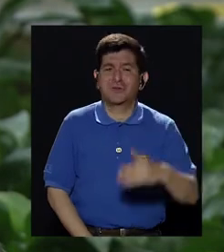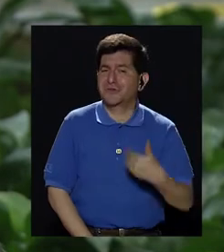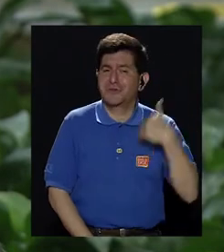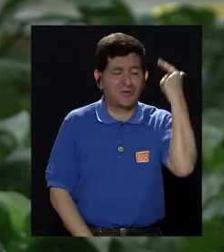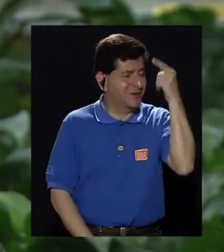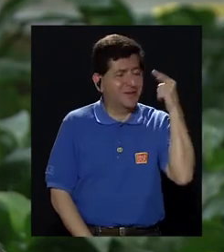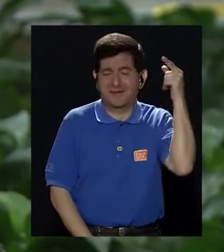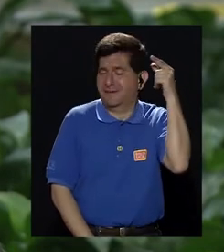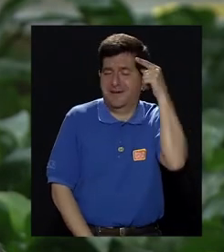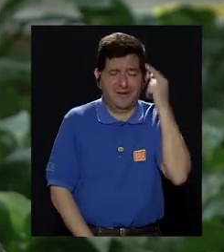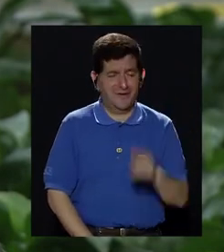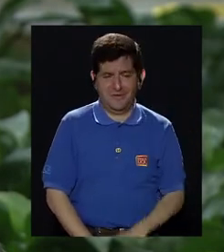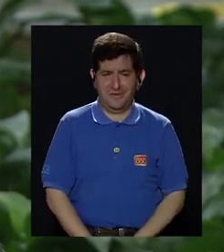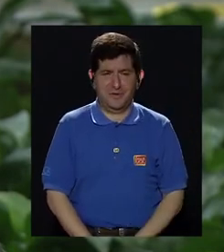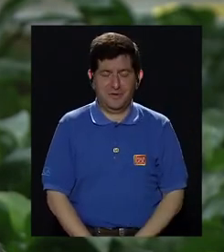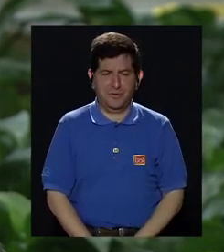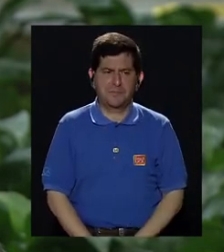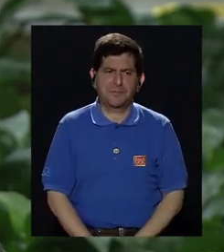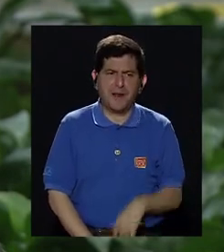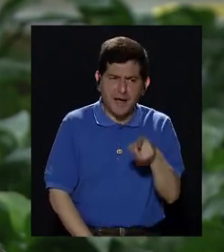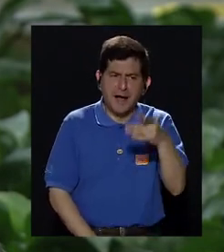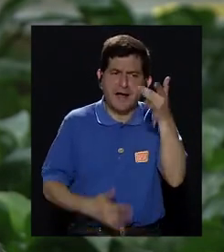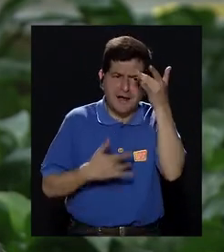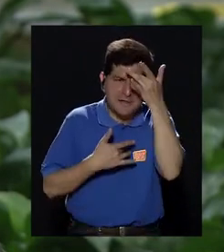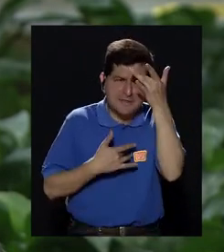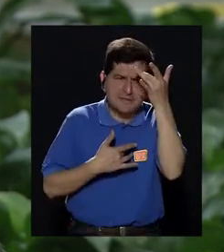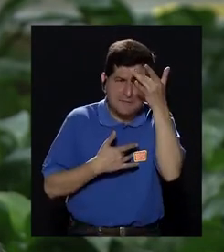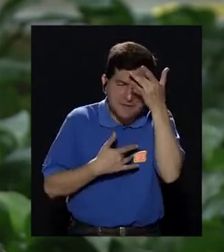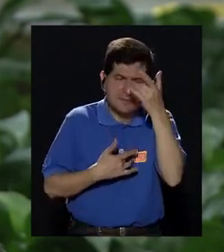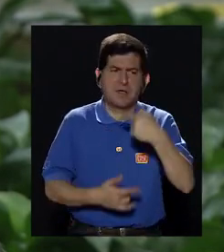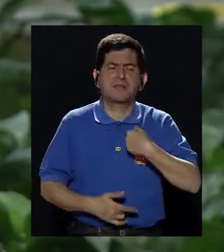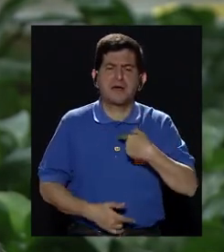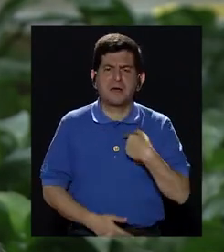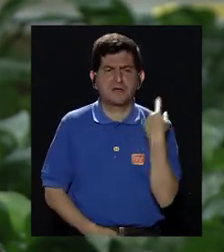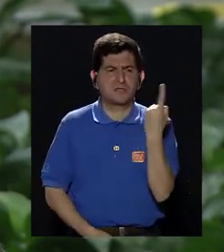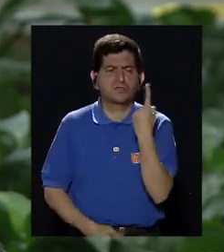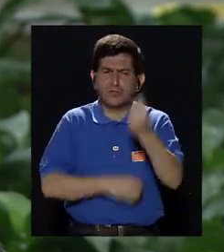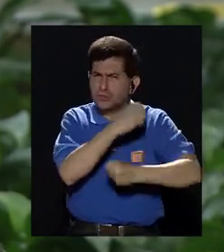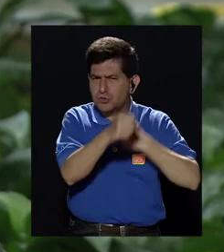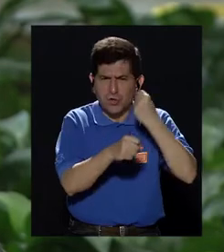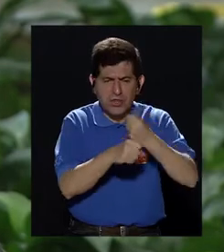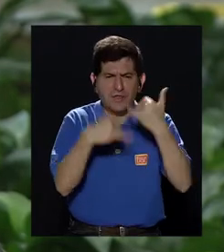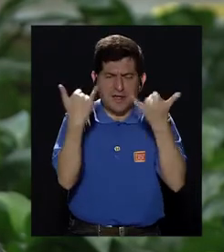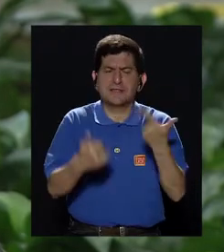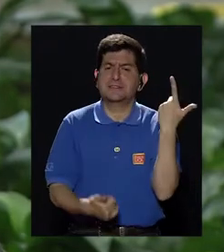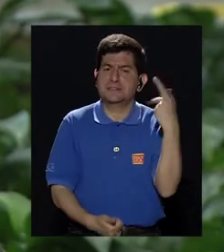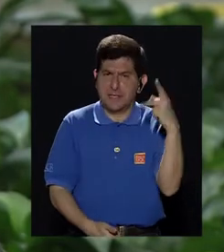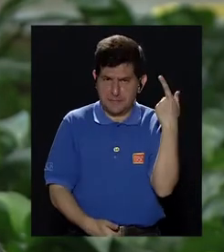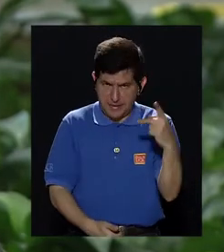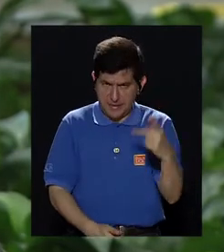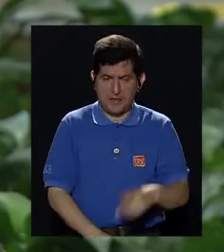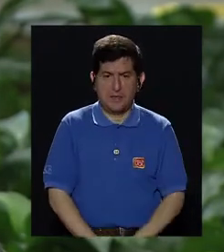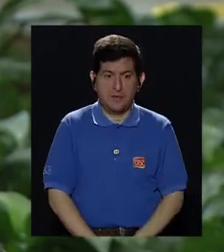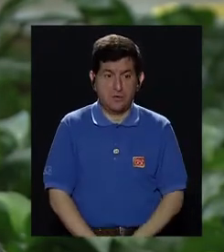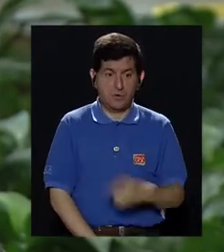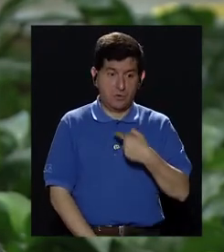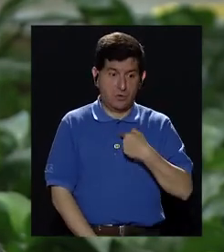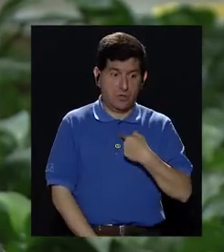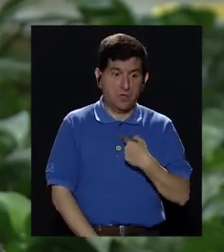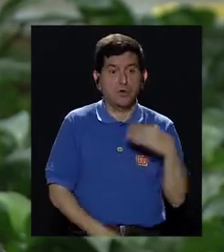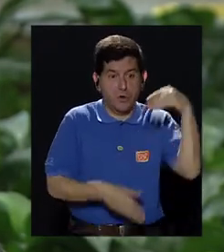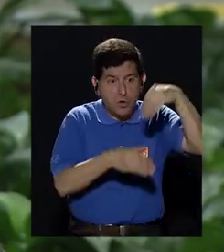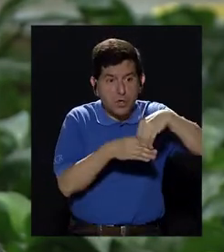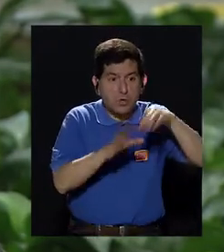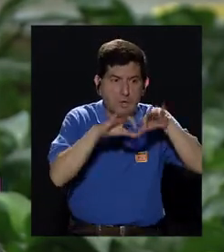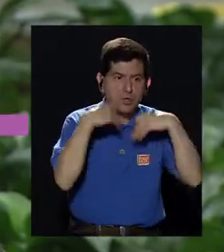no tiene ese tanto sentido como esto, decir, bueno, si hay enfermedades por las cuales yo por solo la edad tengo un riesgo, más si tengo